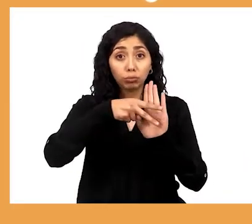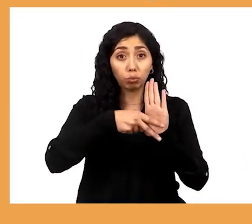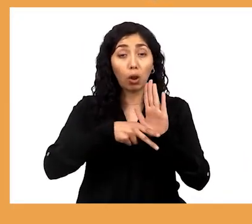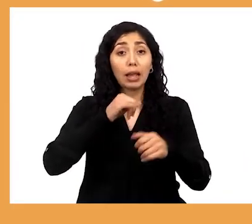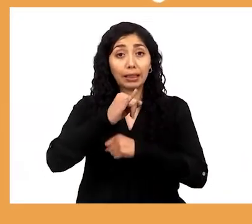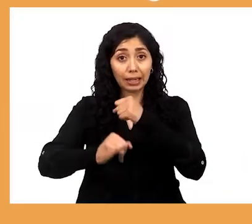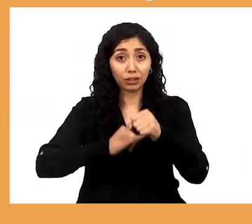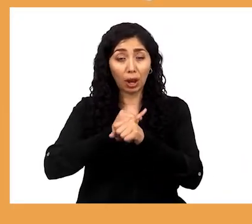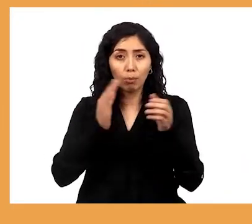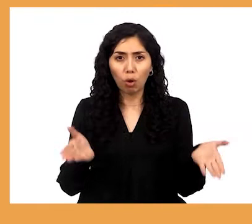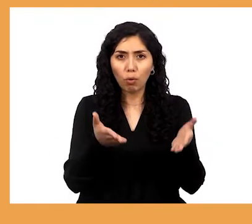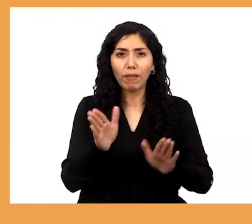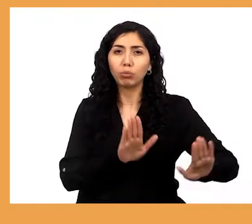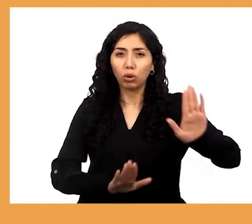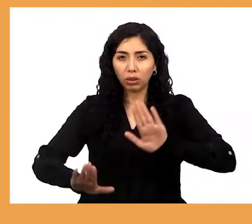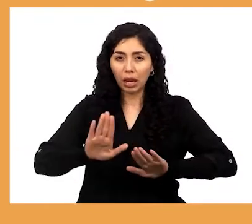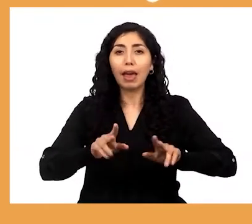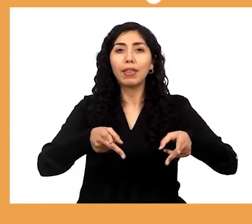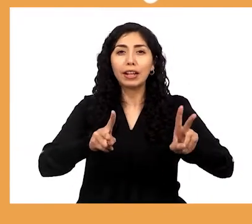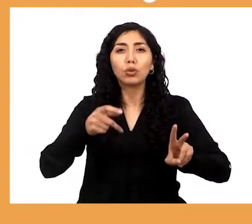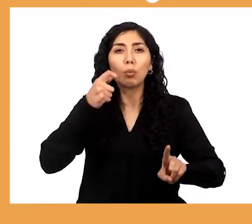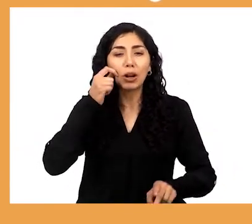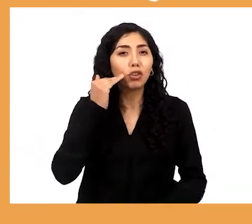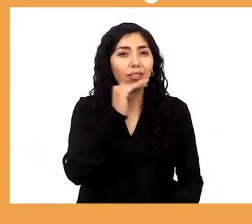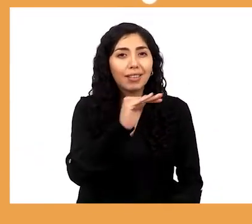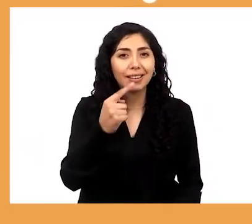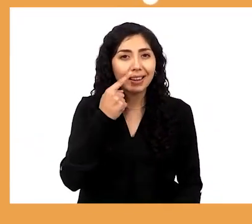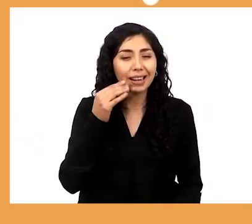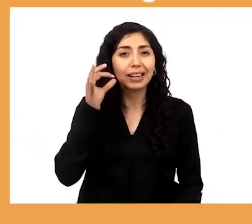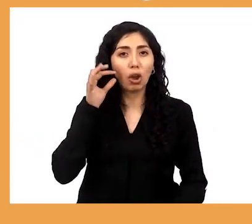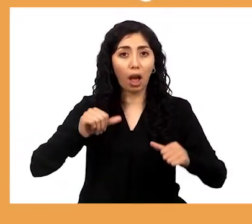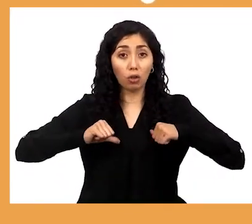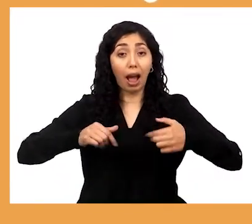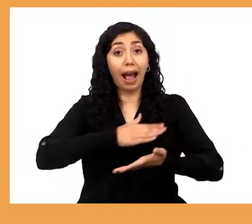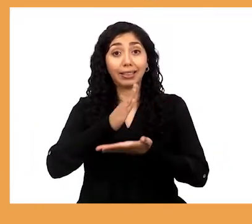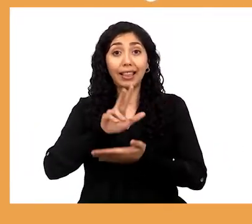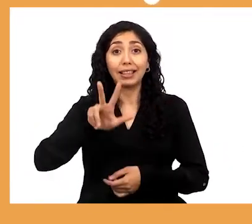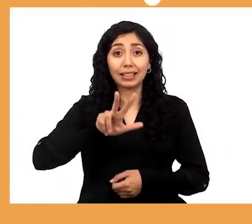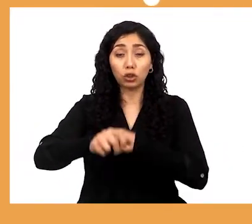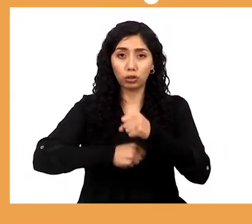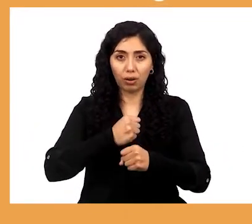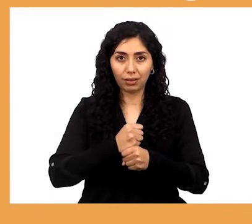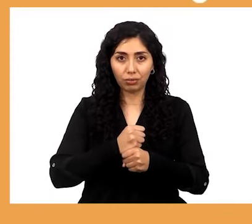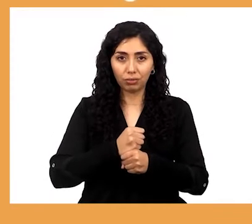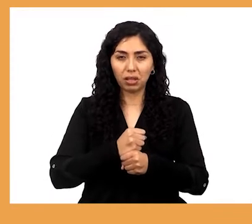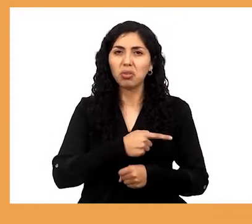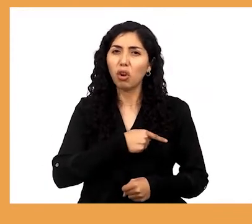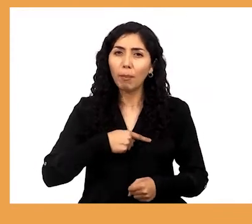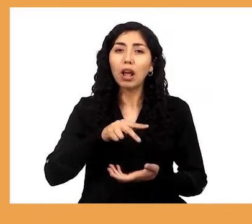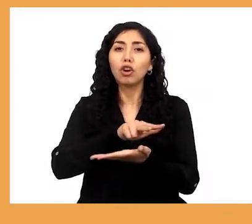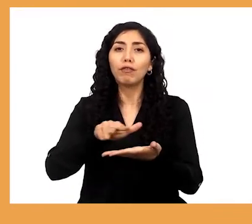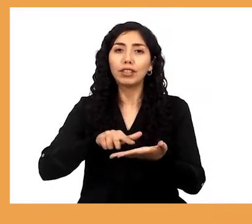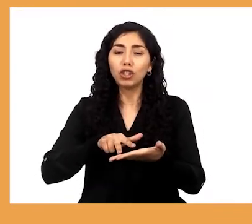Existe una normativa internacional que promueve y protege los derechos humanos de niños, niñas y adolescentes hasta los 18 años.